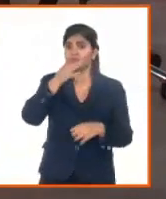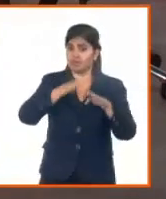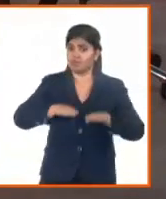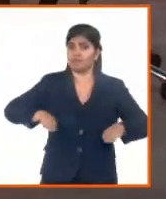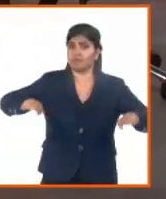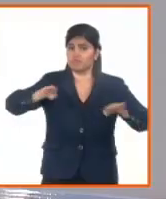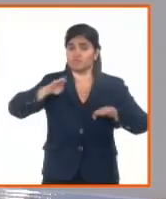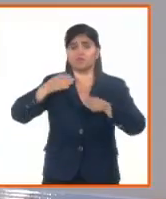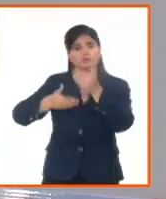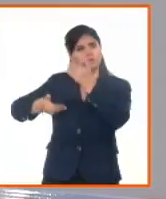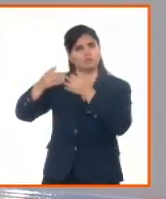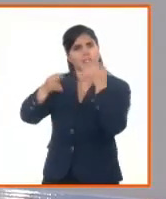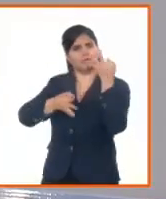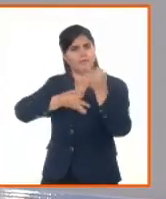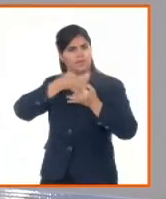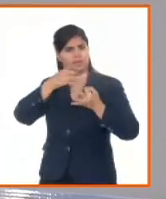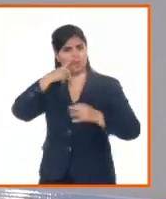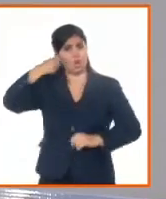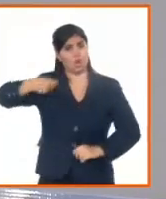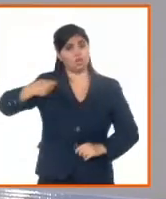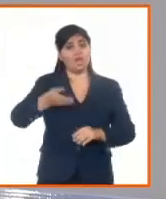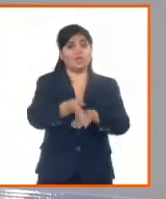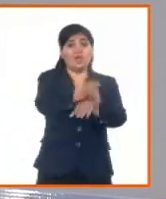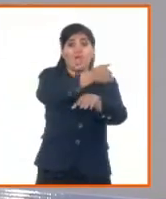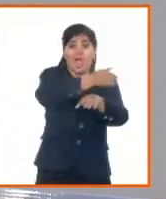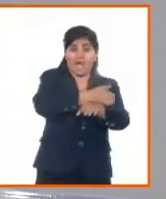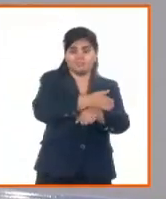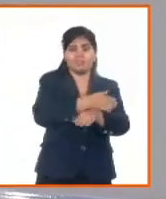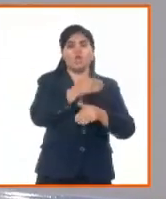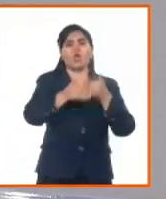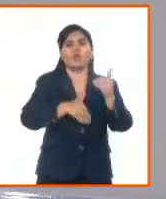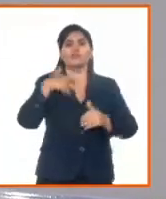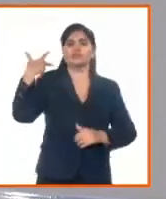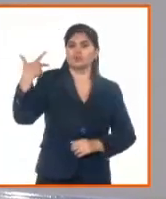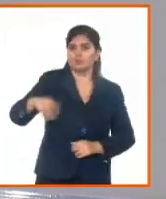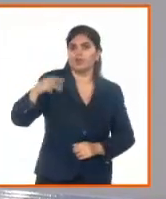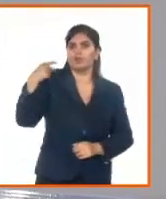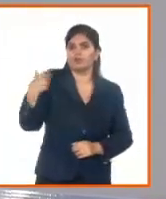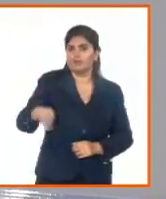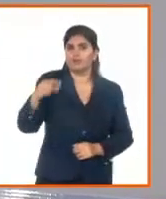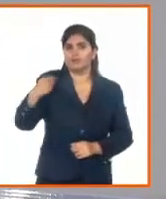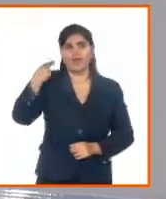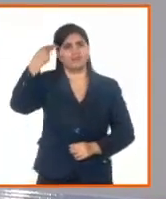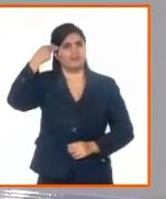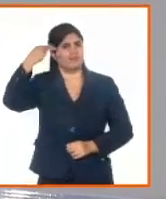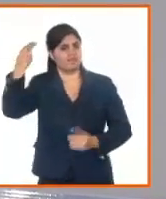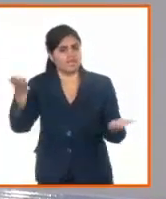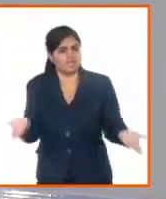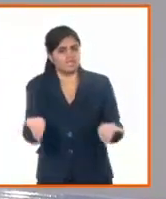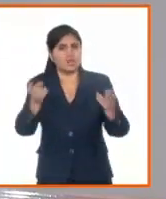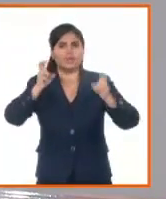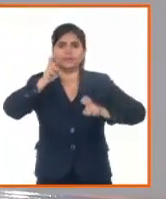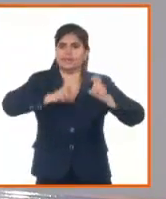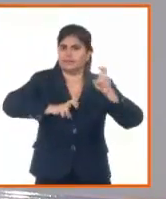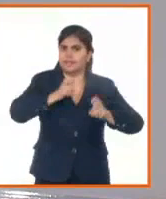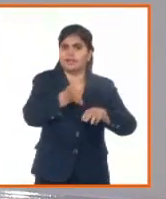participado, requieren un proceso de adiestramiento, de preparación, de habilitación. Y entonces si ya tenemos esa reserva creada